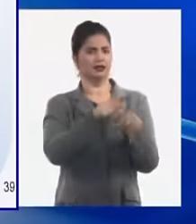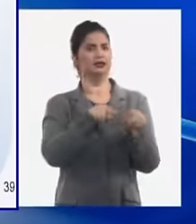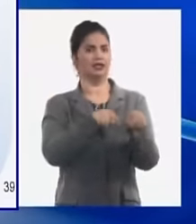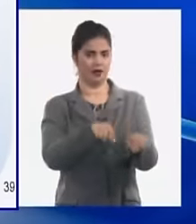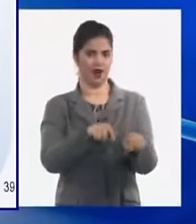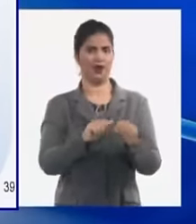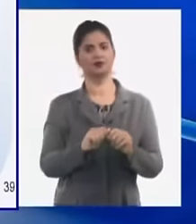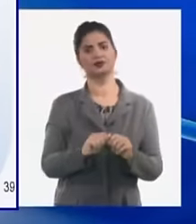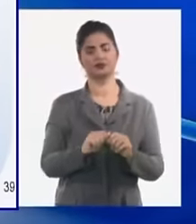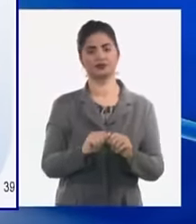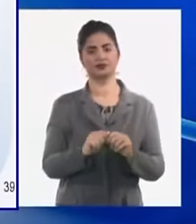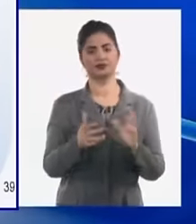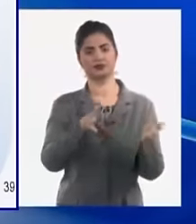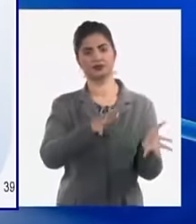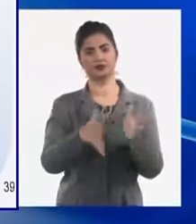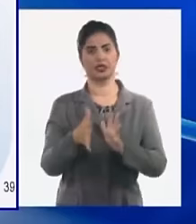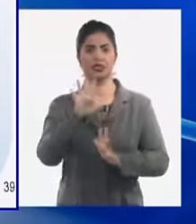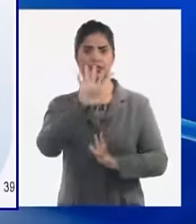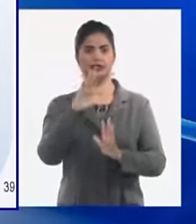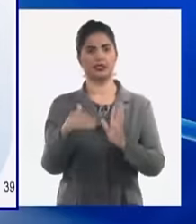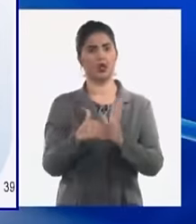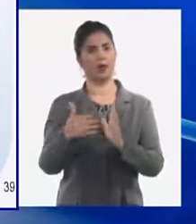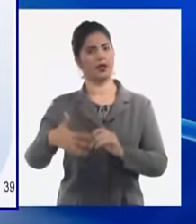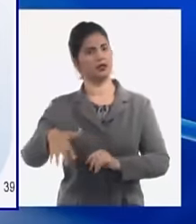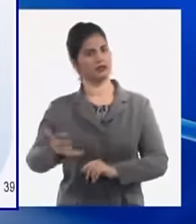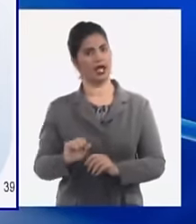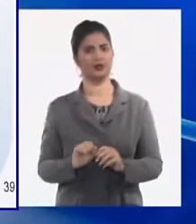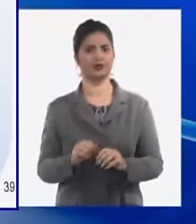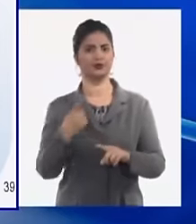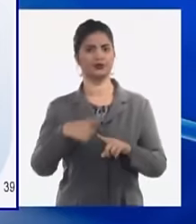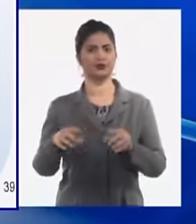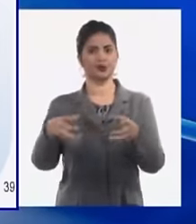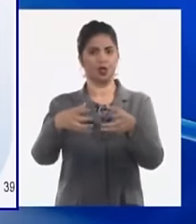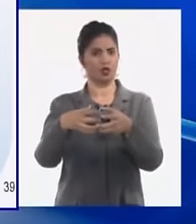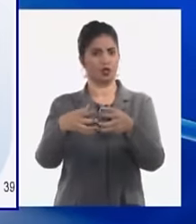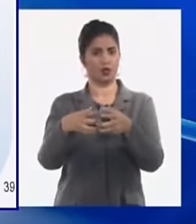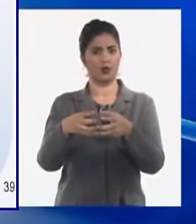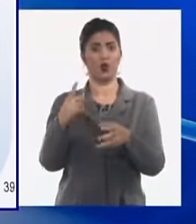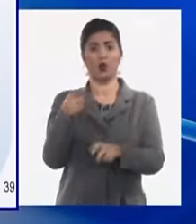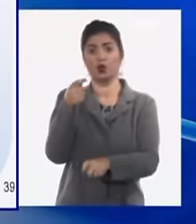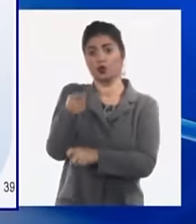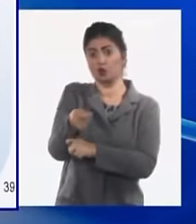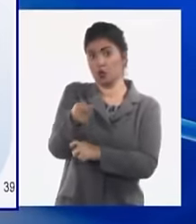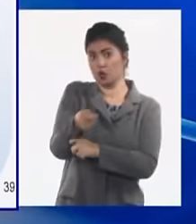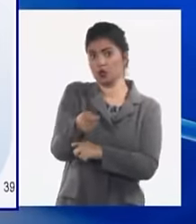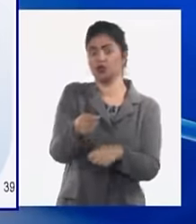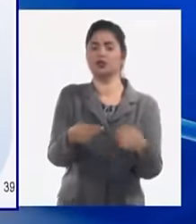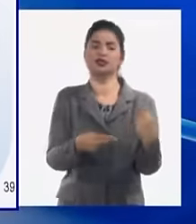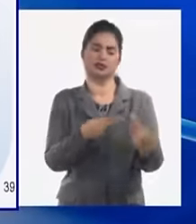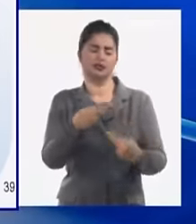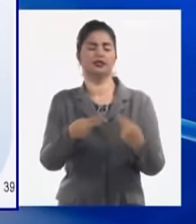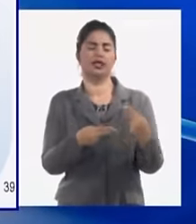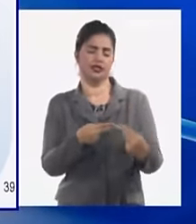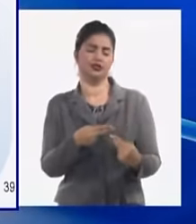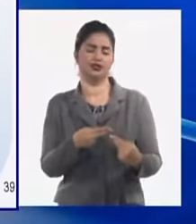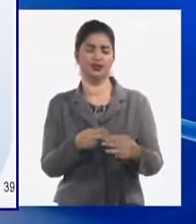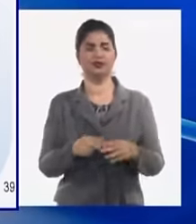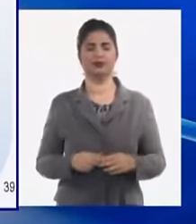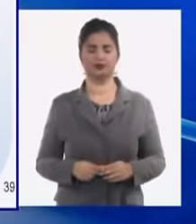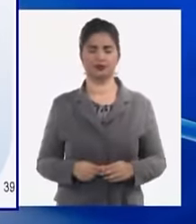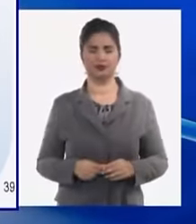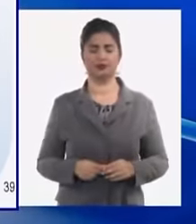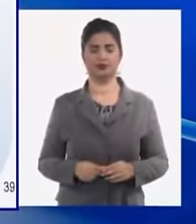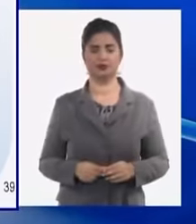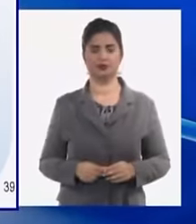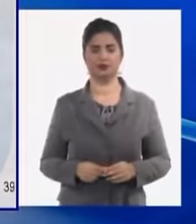5.000 y tanto y el resto concertaron uno de los cursos que se ofrecieron ahí entonces oye y por eso